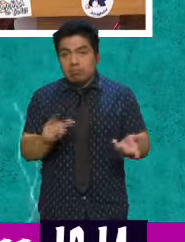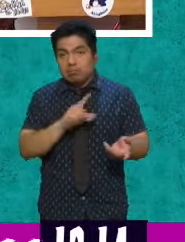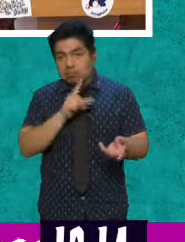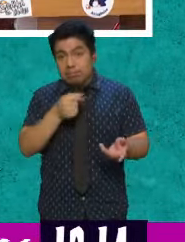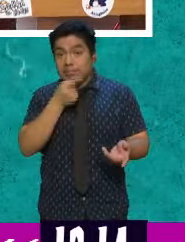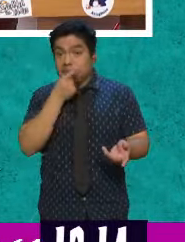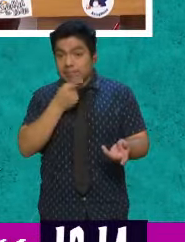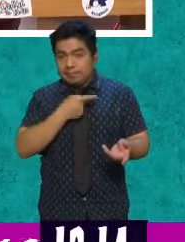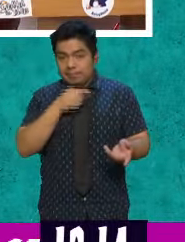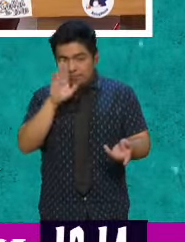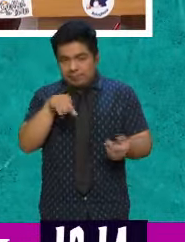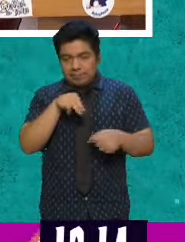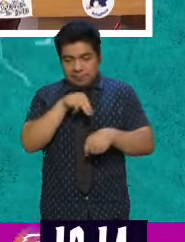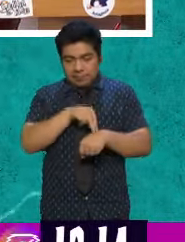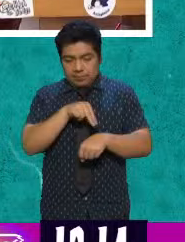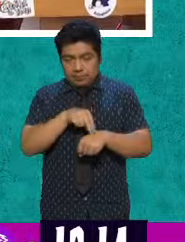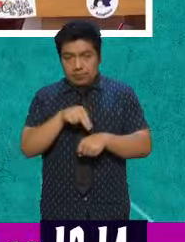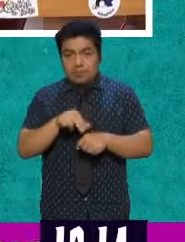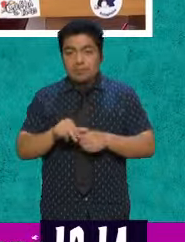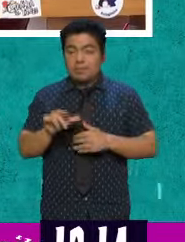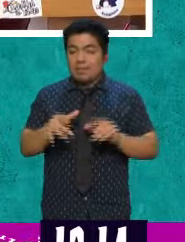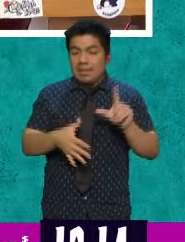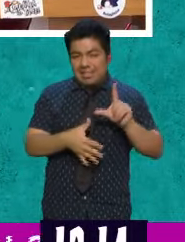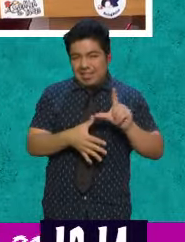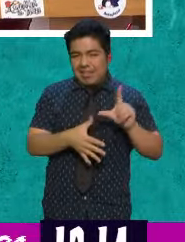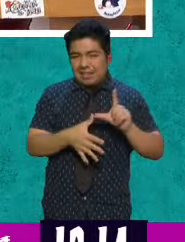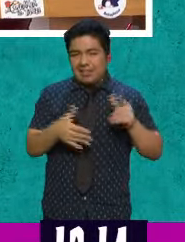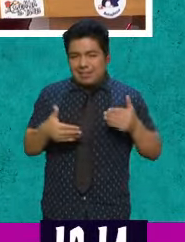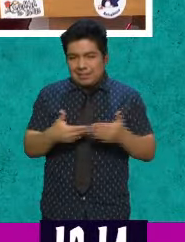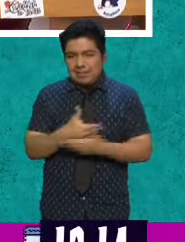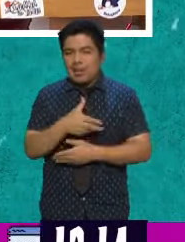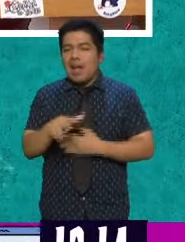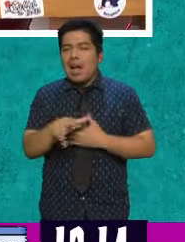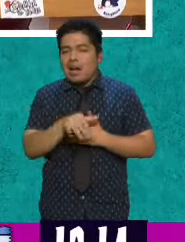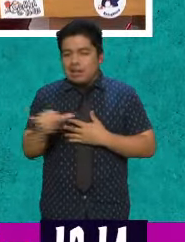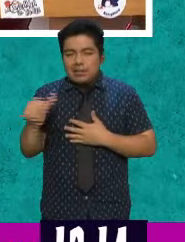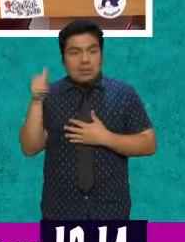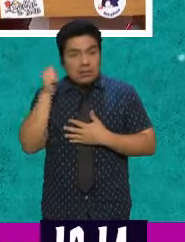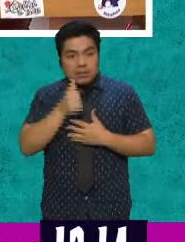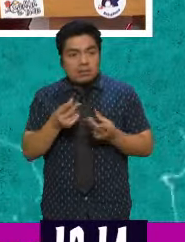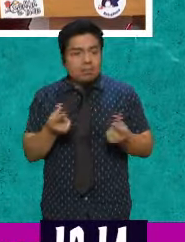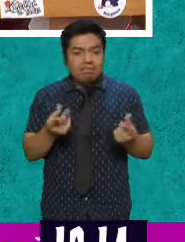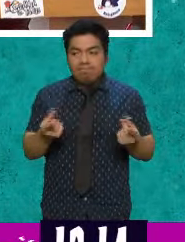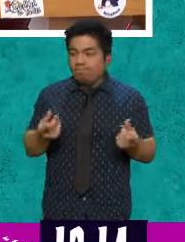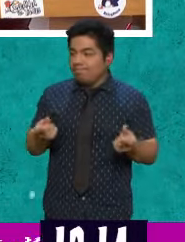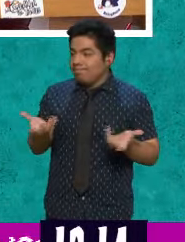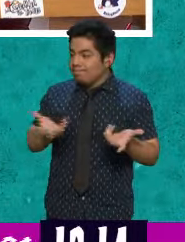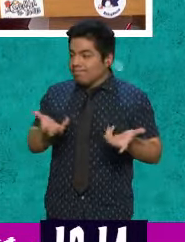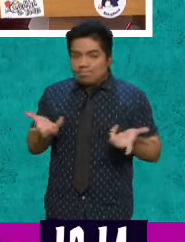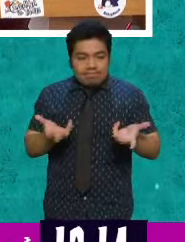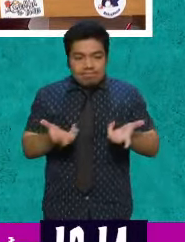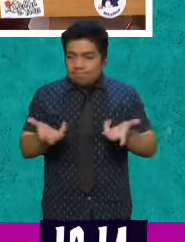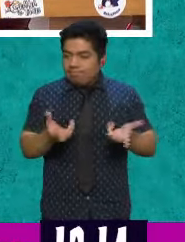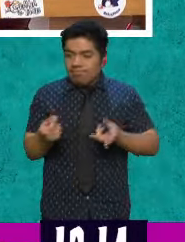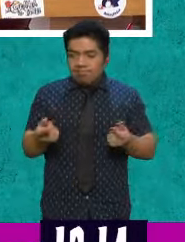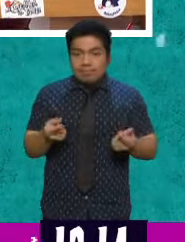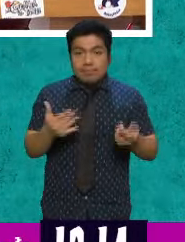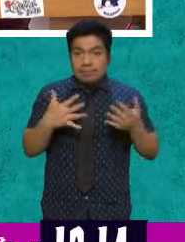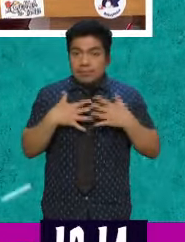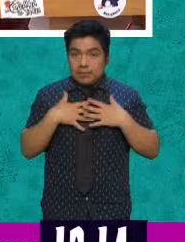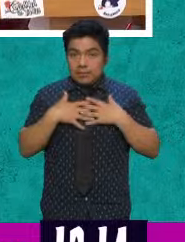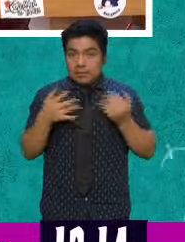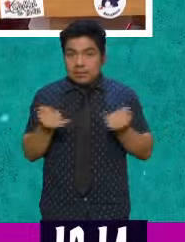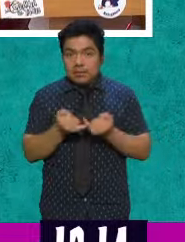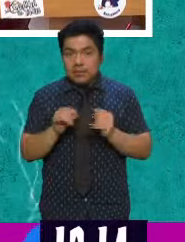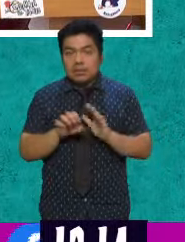dejarás mentir, mi querido Doc, pero el latino es más así. Es más de que siempre tiene como que estar haciendo algo. Sí, yo soy... Hasta se sienten